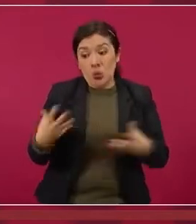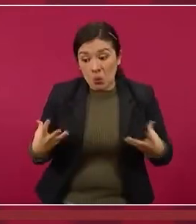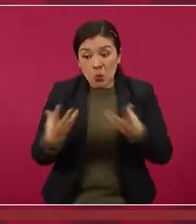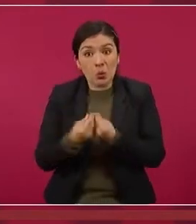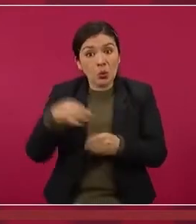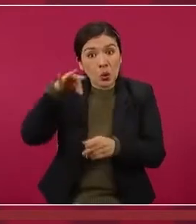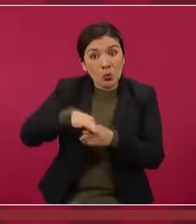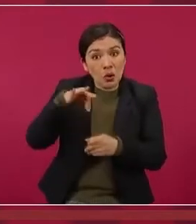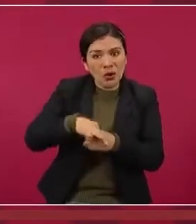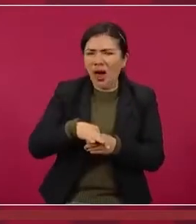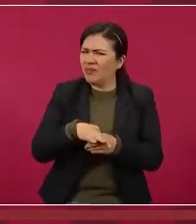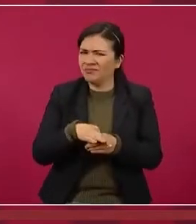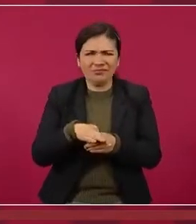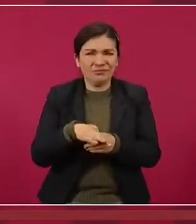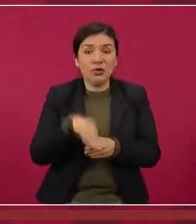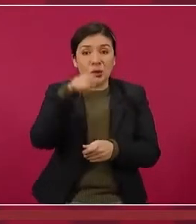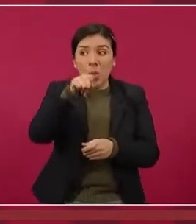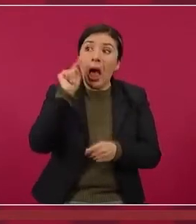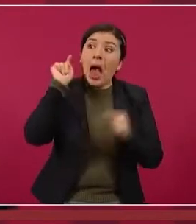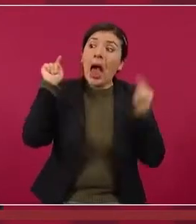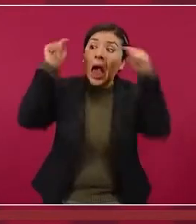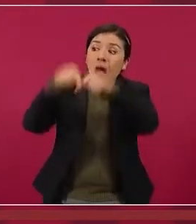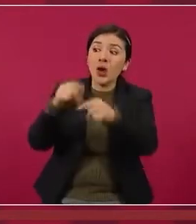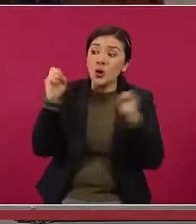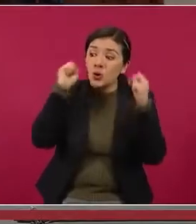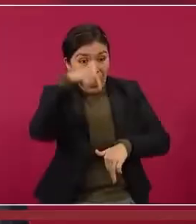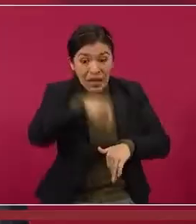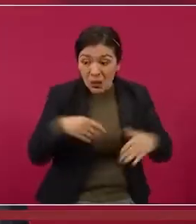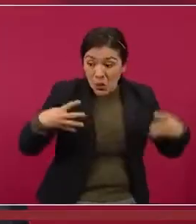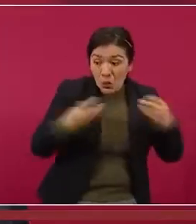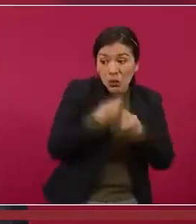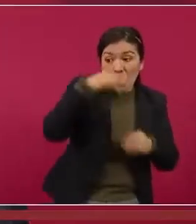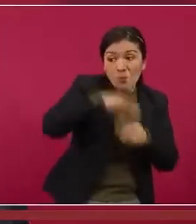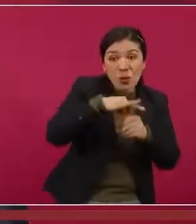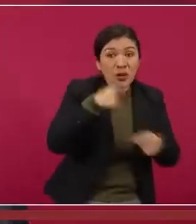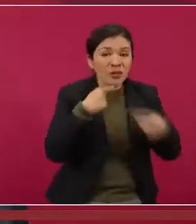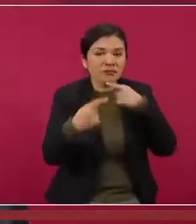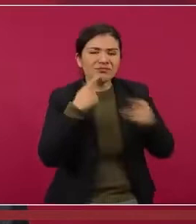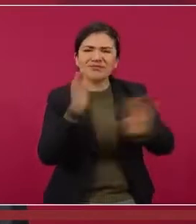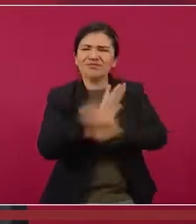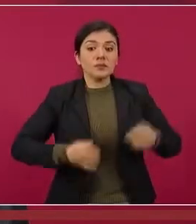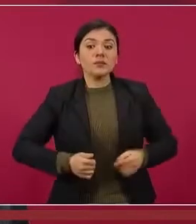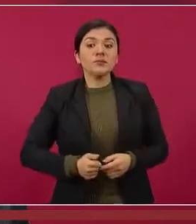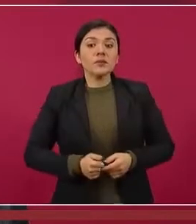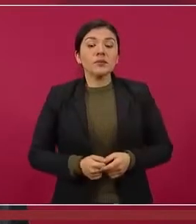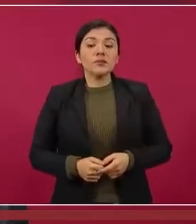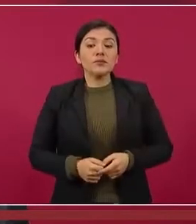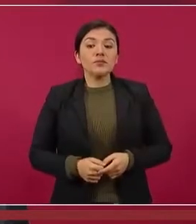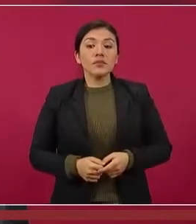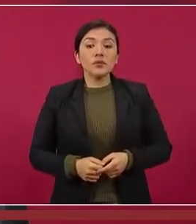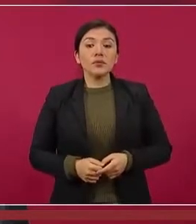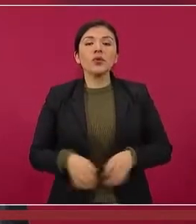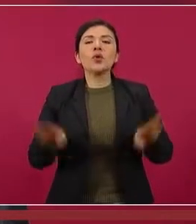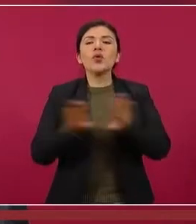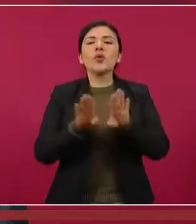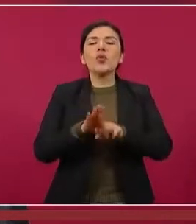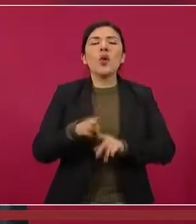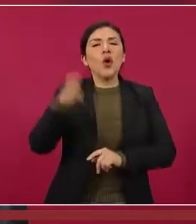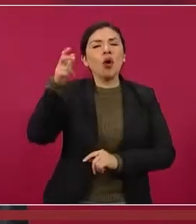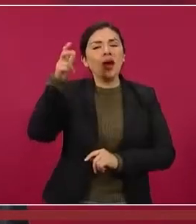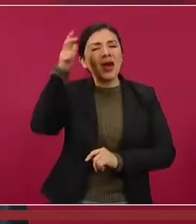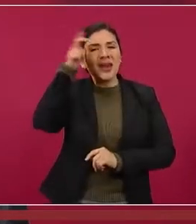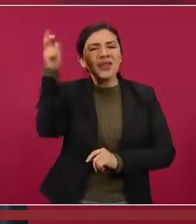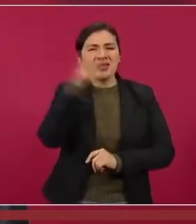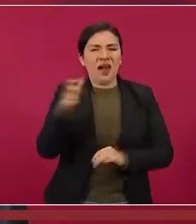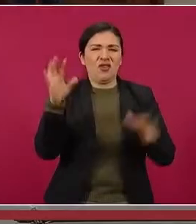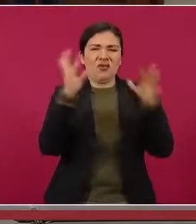todos juntos, lleven sus teléfonos y aquí votamos. No, son libres, decía Hidalgo y lo